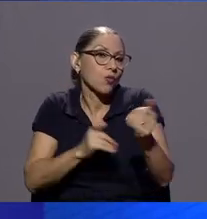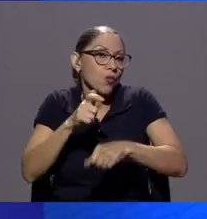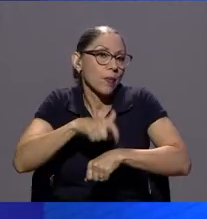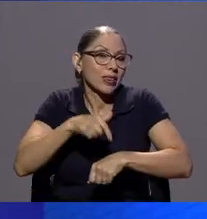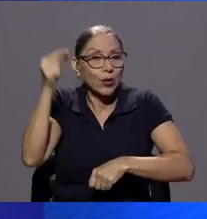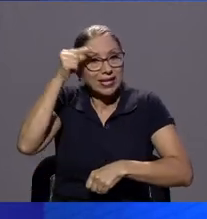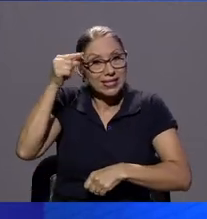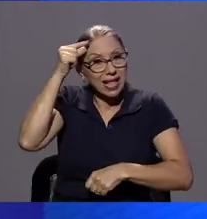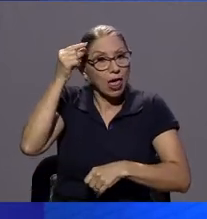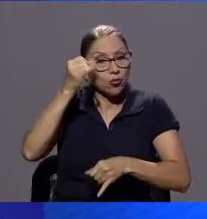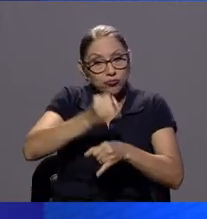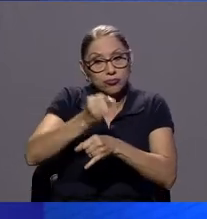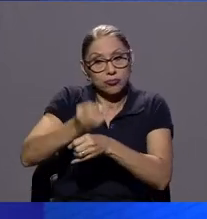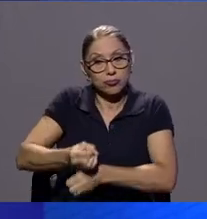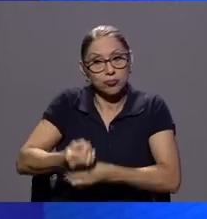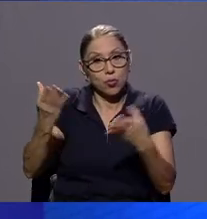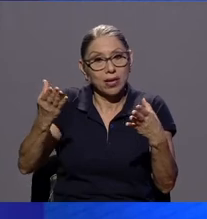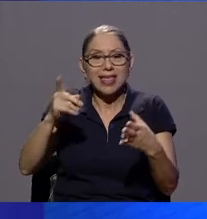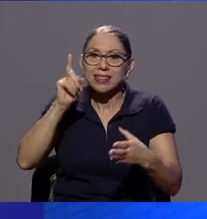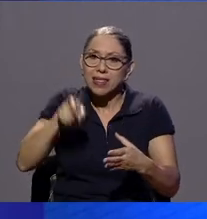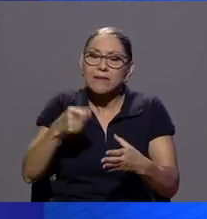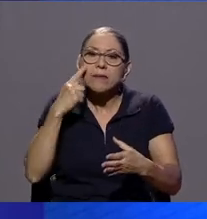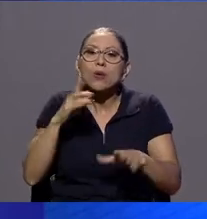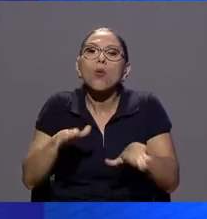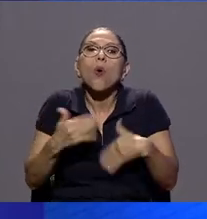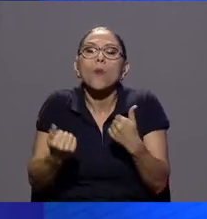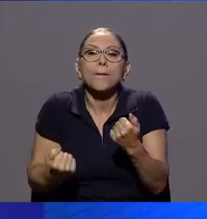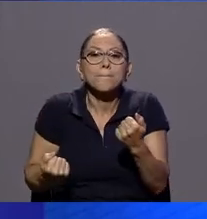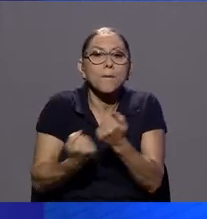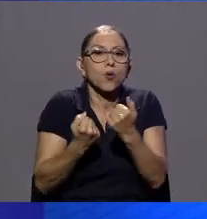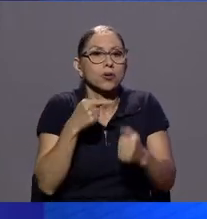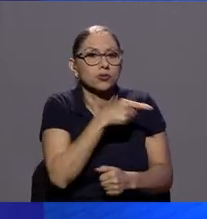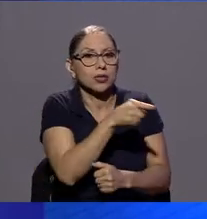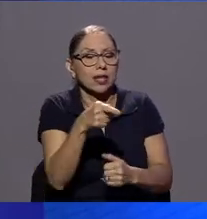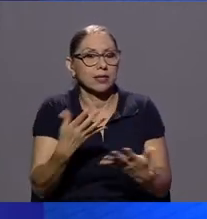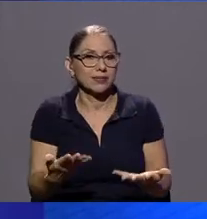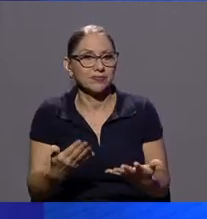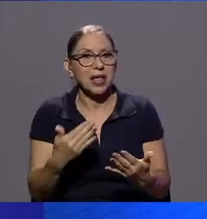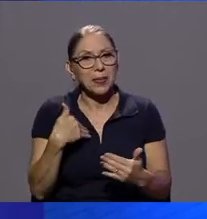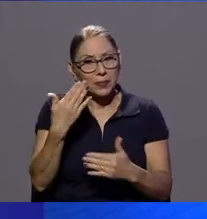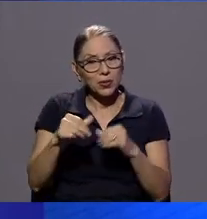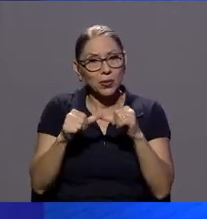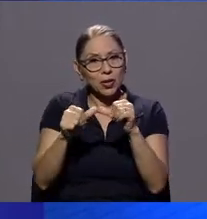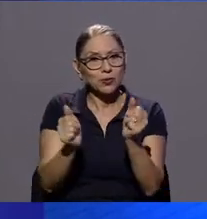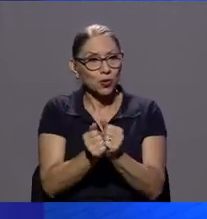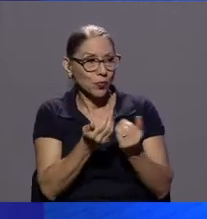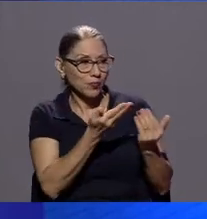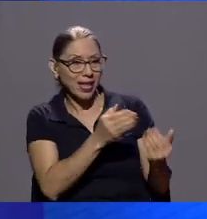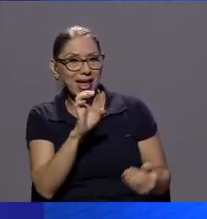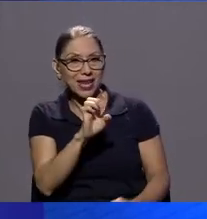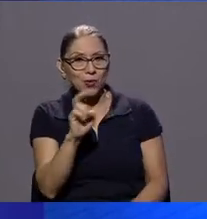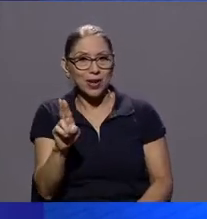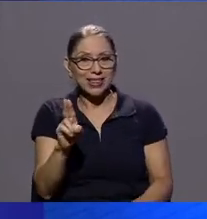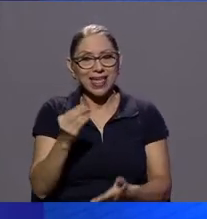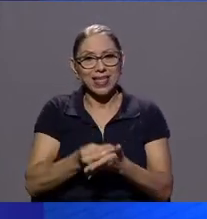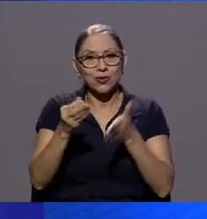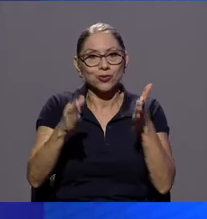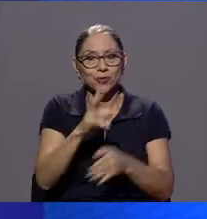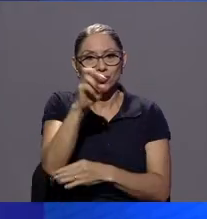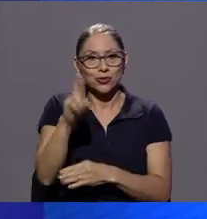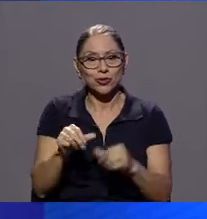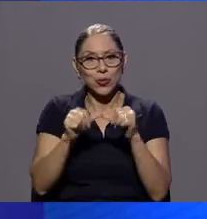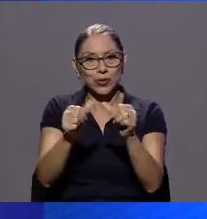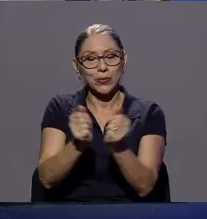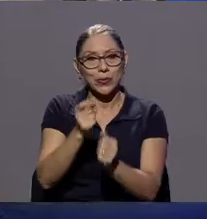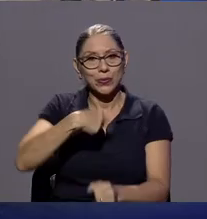estado costarricense para solventarlos y apoyarlos también a ustedes en esa labor ya regresamos con don eric de consumidores de costa rica quédense con